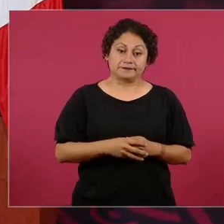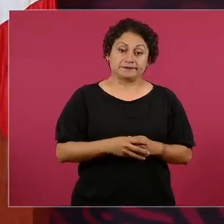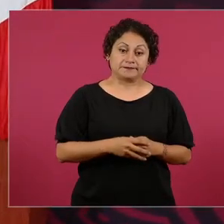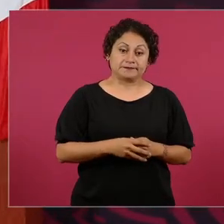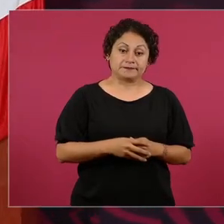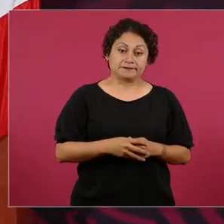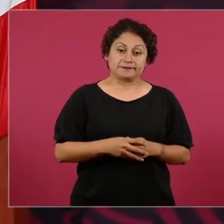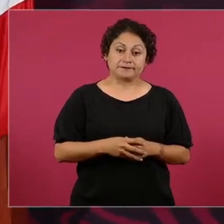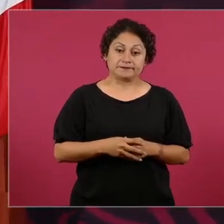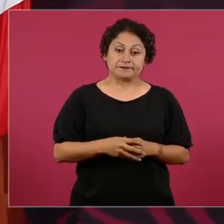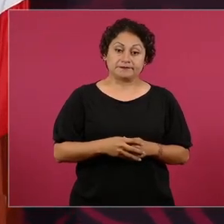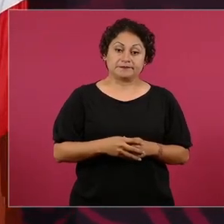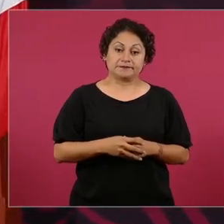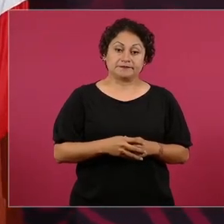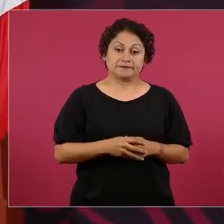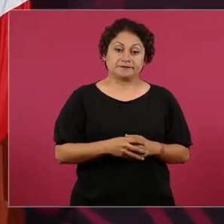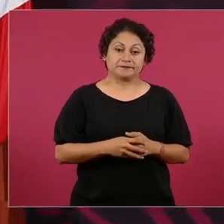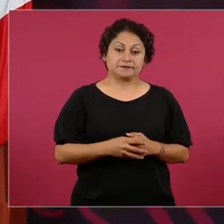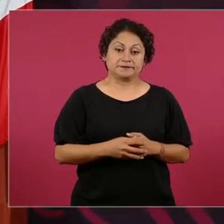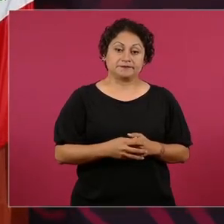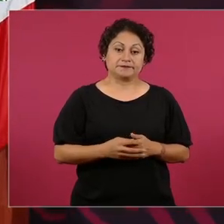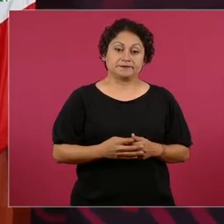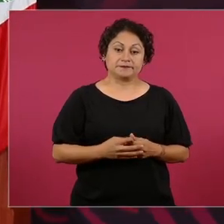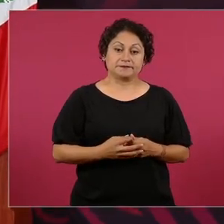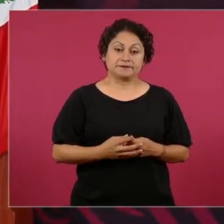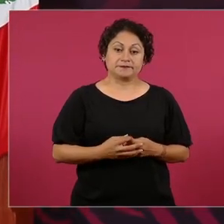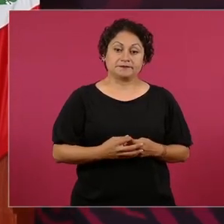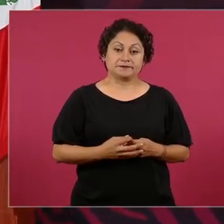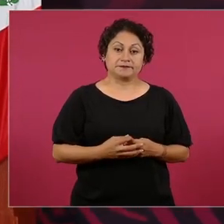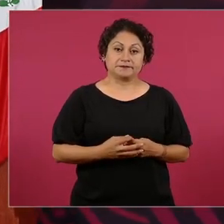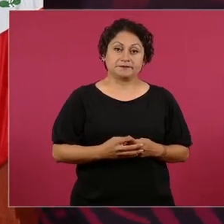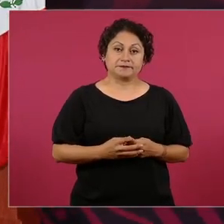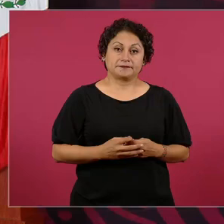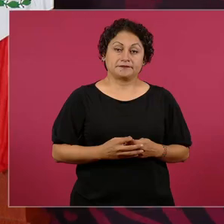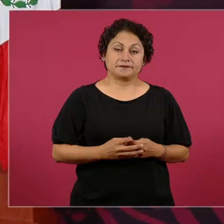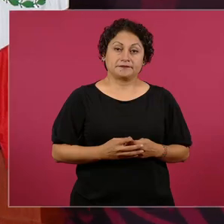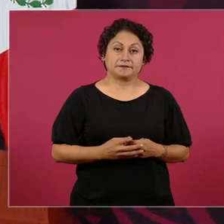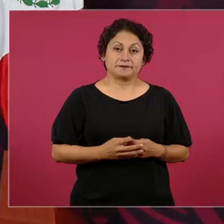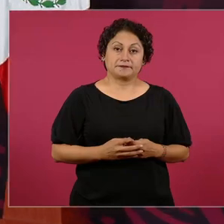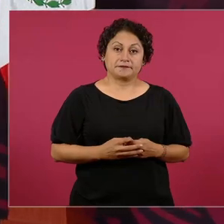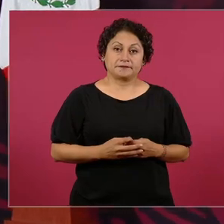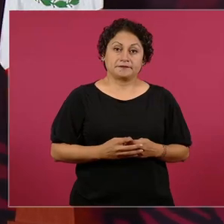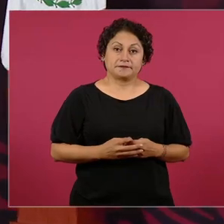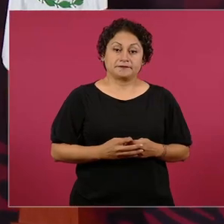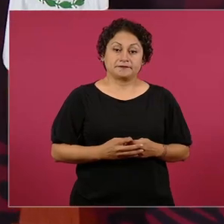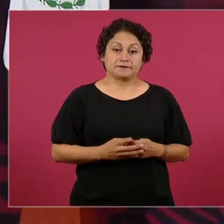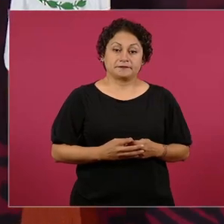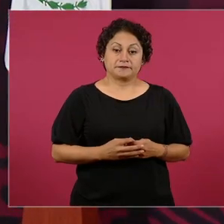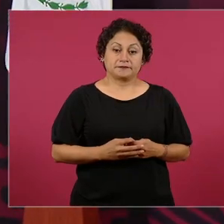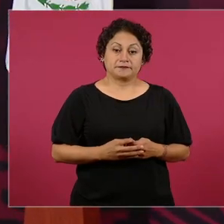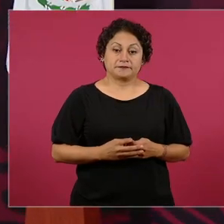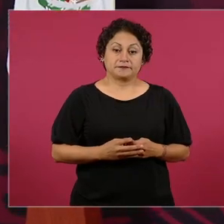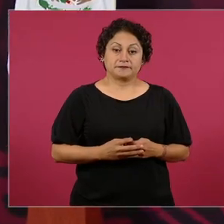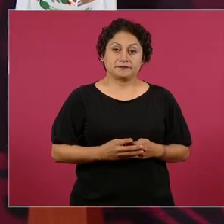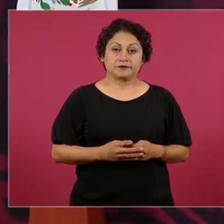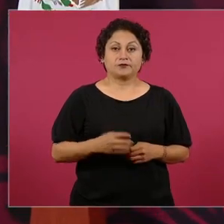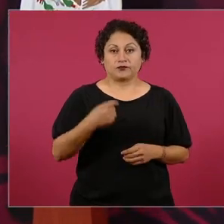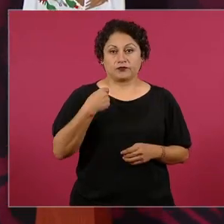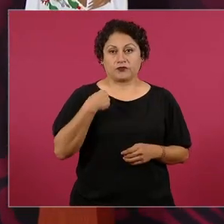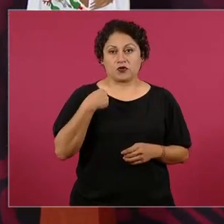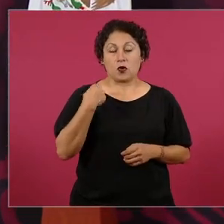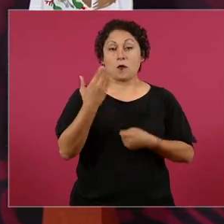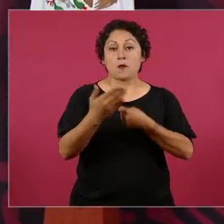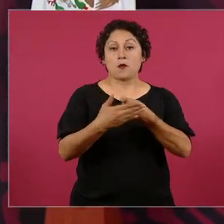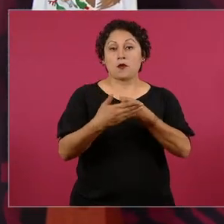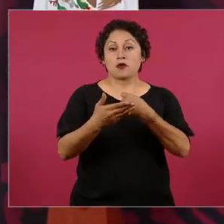Como lo estoy mencionando en los mensajes con motivo del informe,